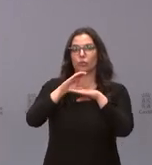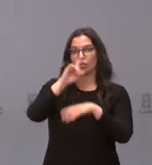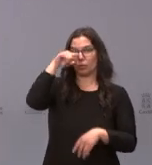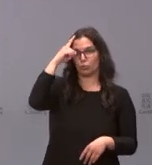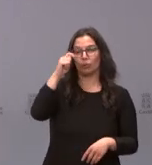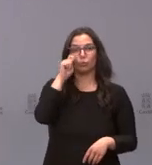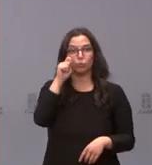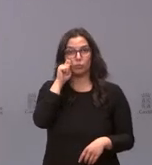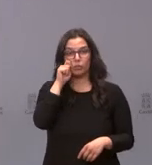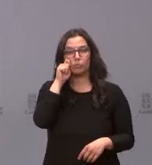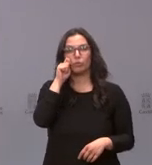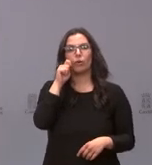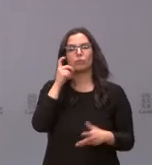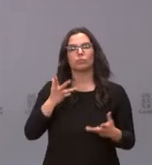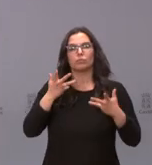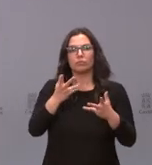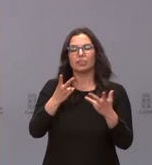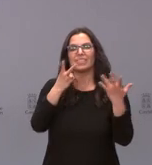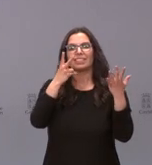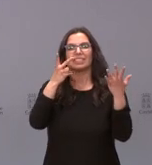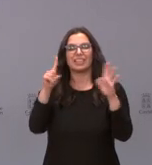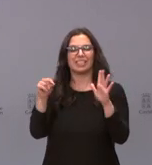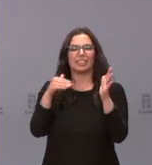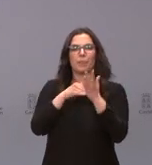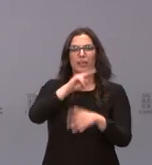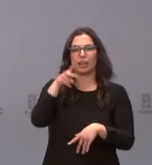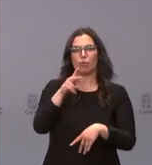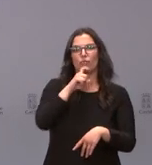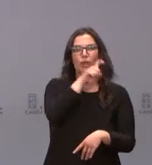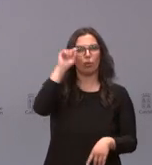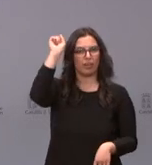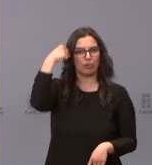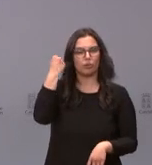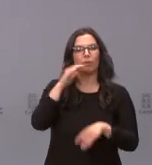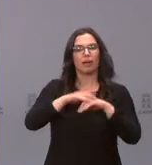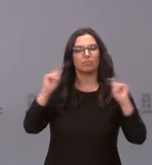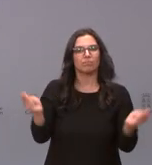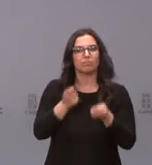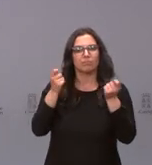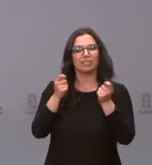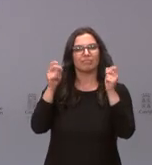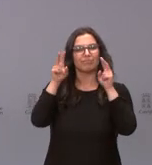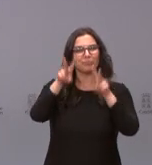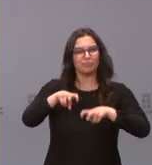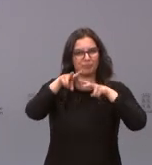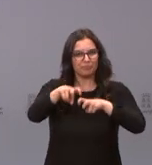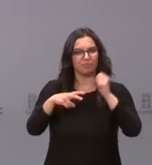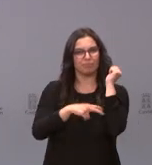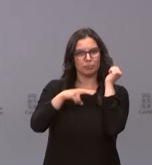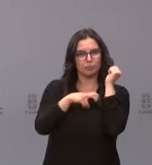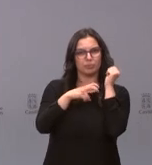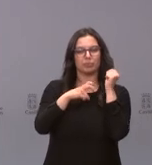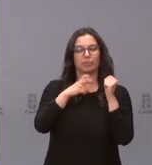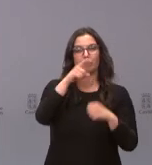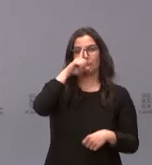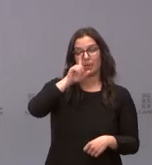Cultura y Turismo otorga 60.000 euros a la Fundación Atapuerca para la Campaña de Excavación Arqueopaleontológica de 2021